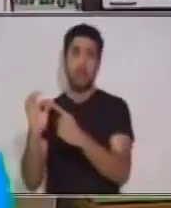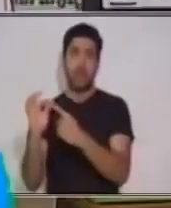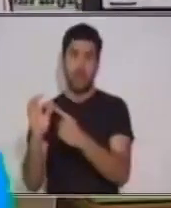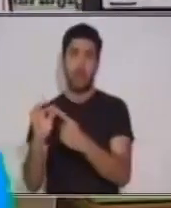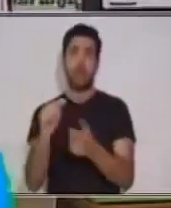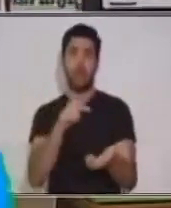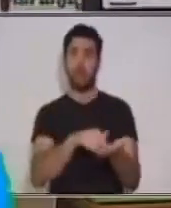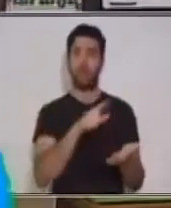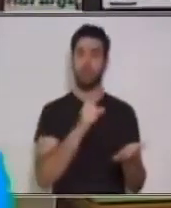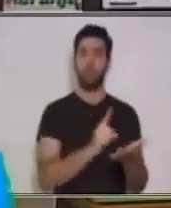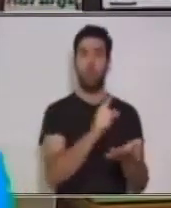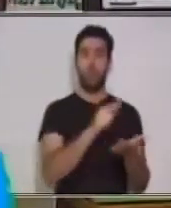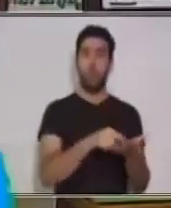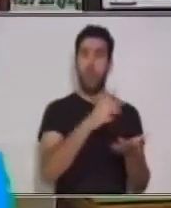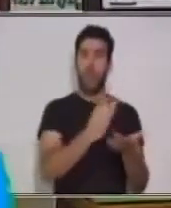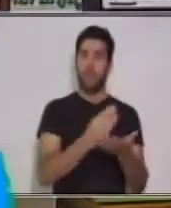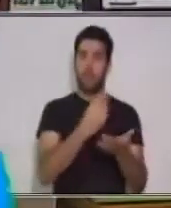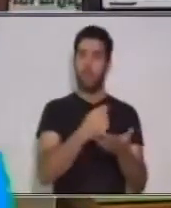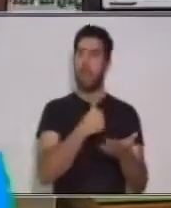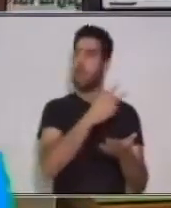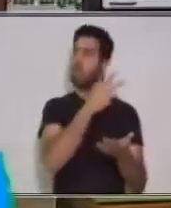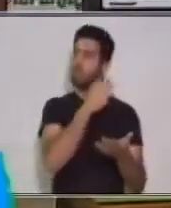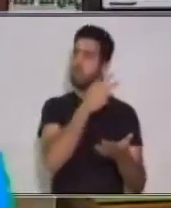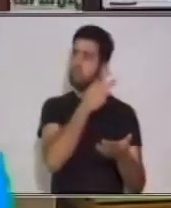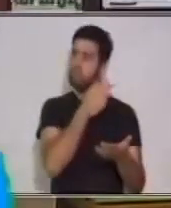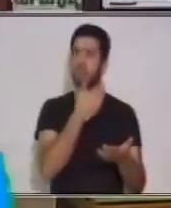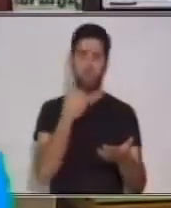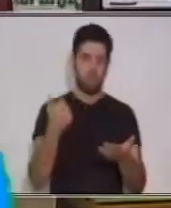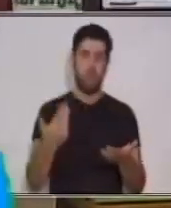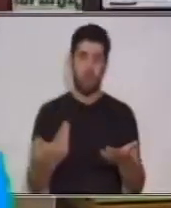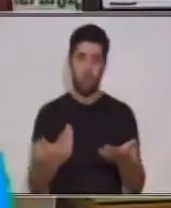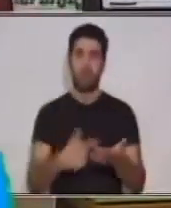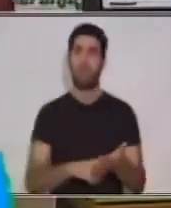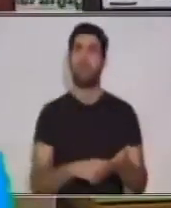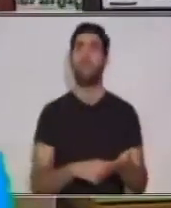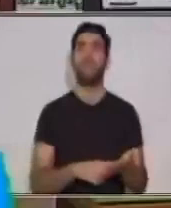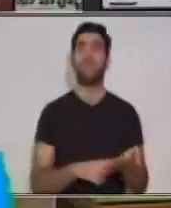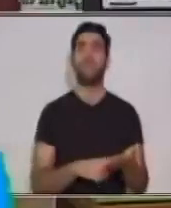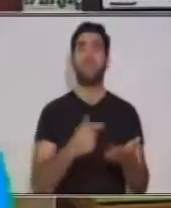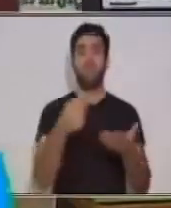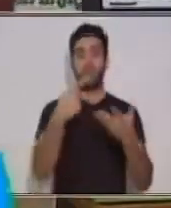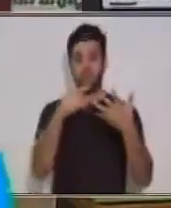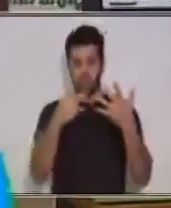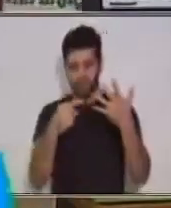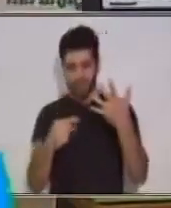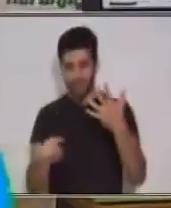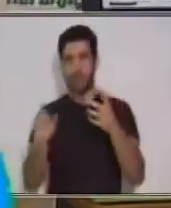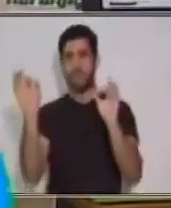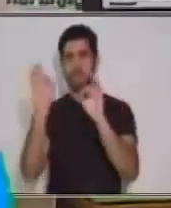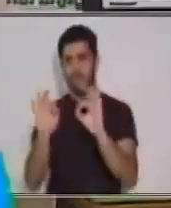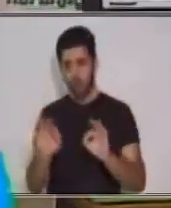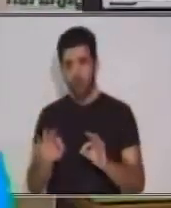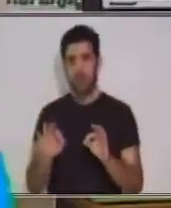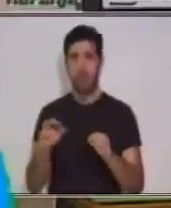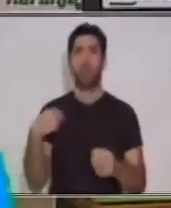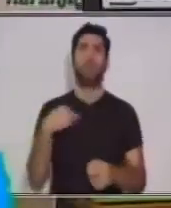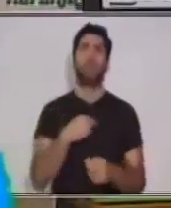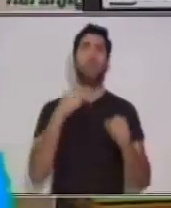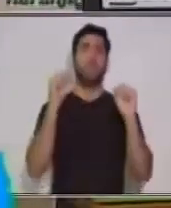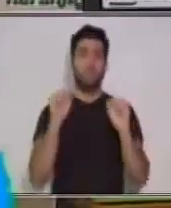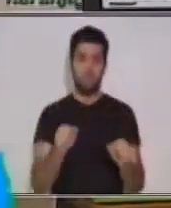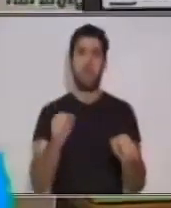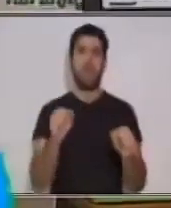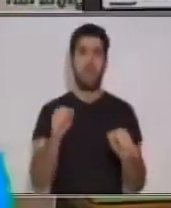texto para poder obtenerlo de manera auditiva? Todas estas herramientas nos permiten investigar temas muy